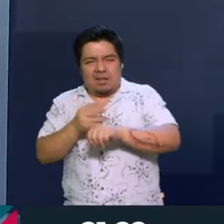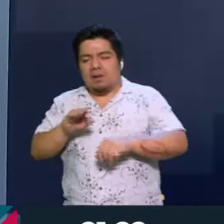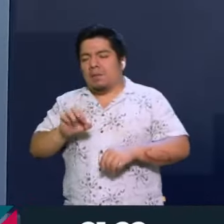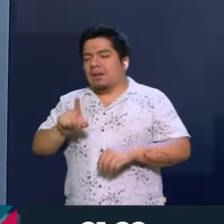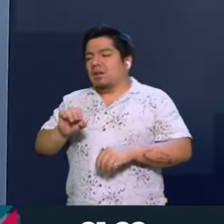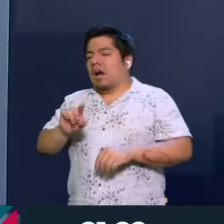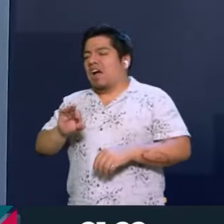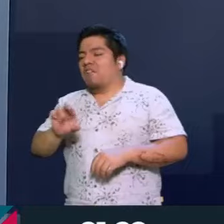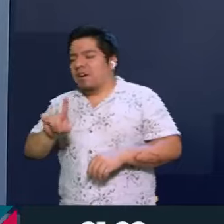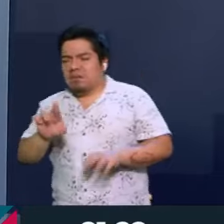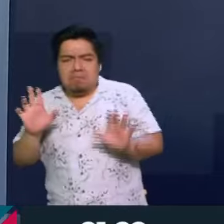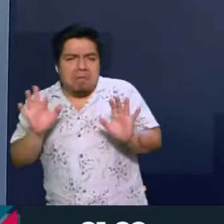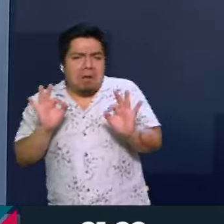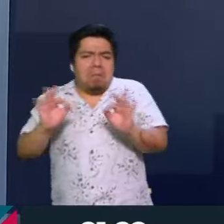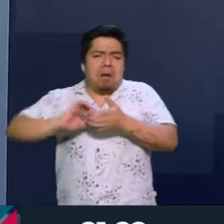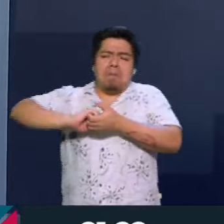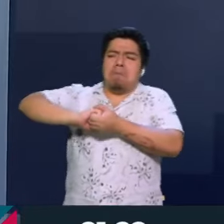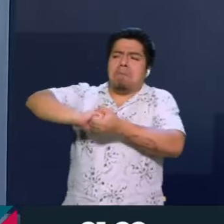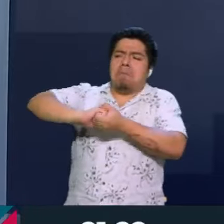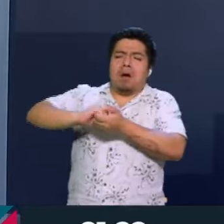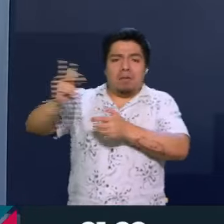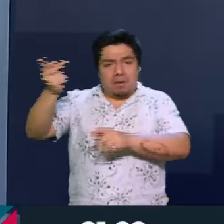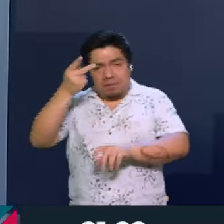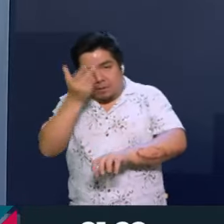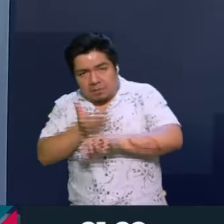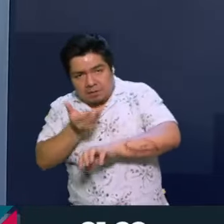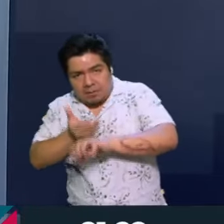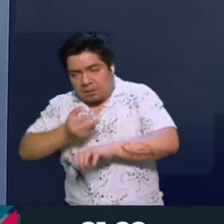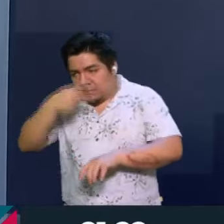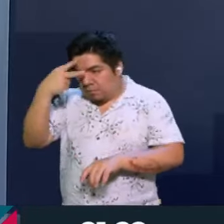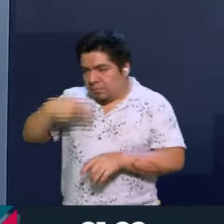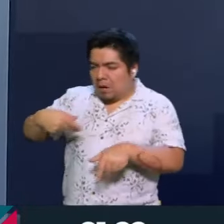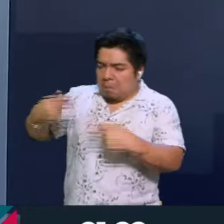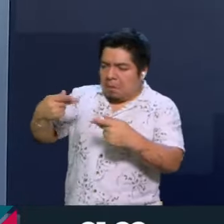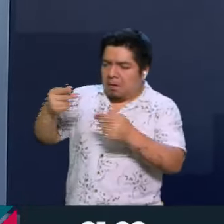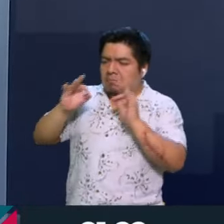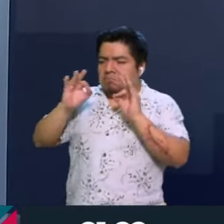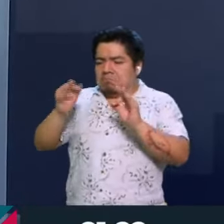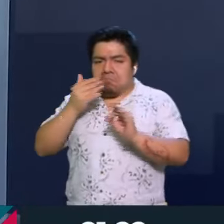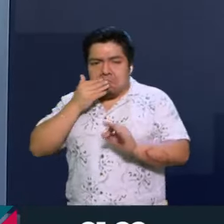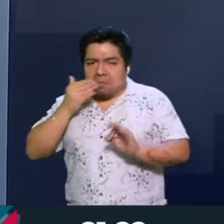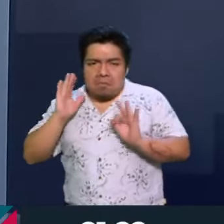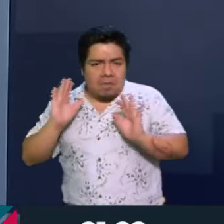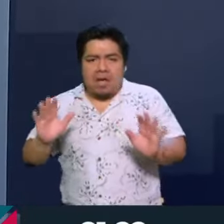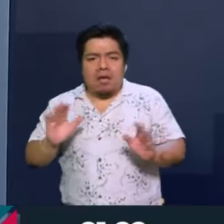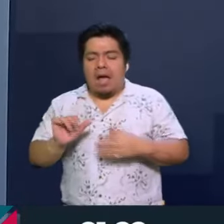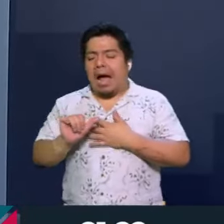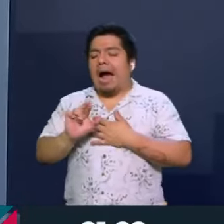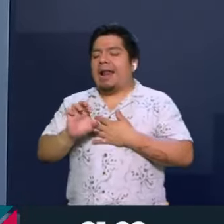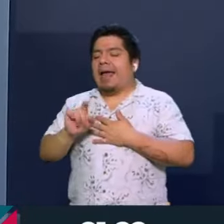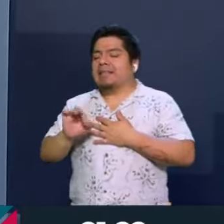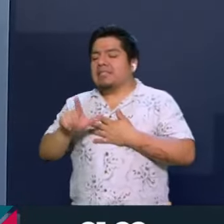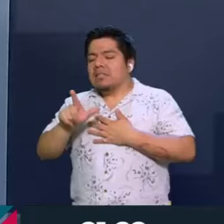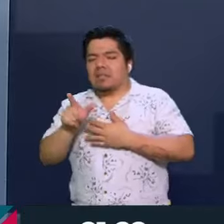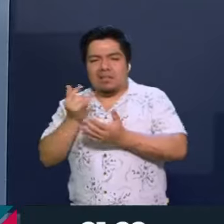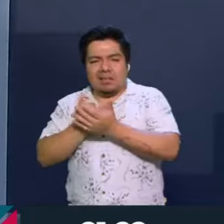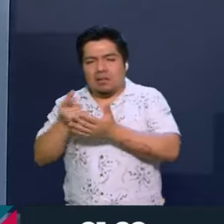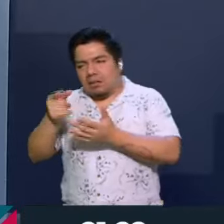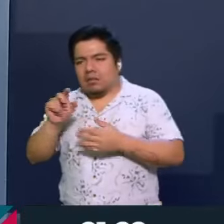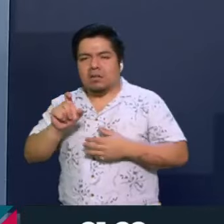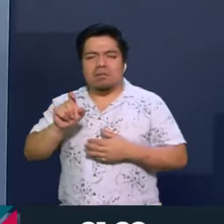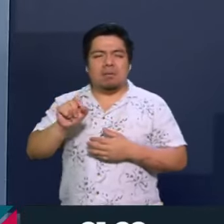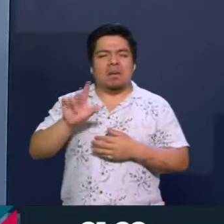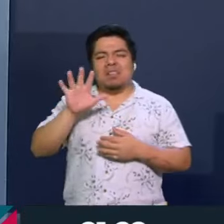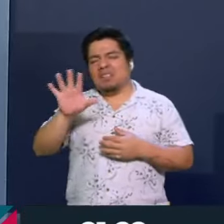Ebrard, decía que hay una relación muy estrecha entre México y Estados Unidos en términos comerciales, que cualquier arancel, como el que ha dicho Donald Trump, que hará de